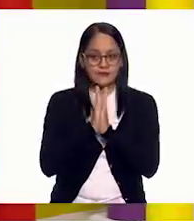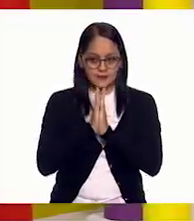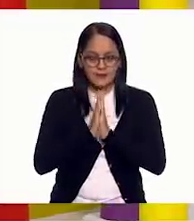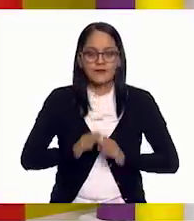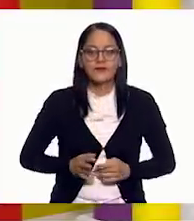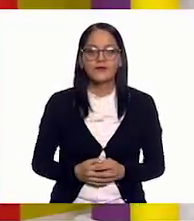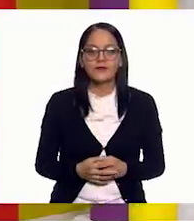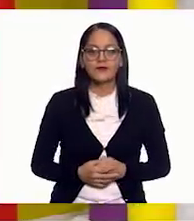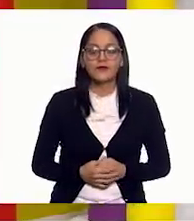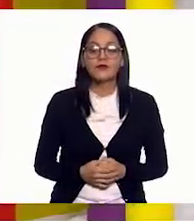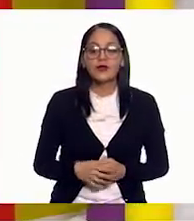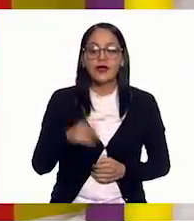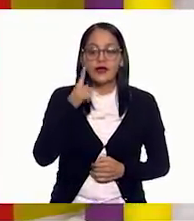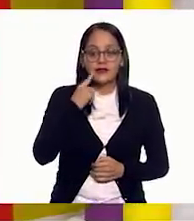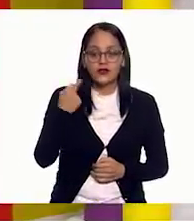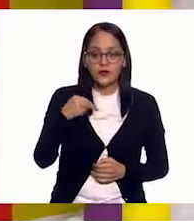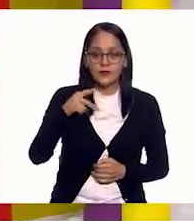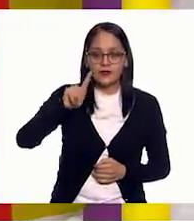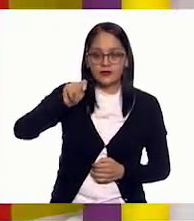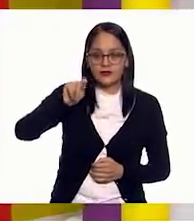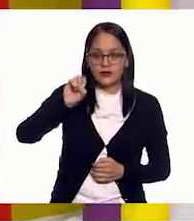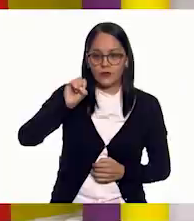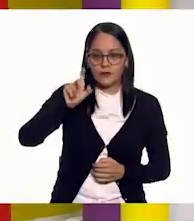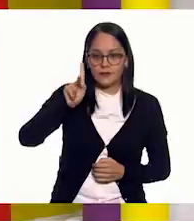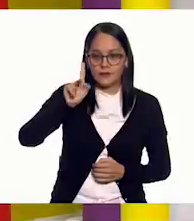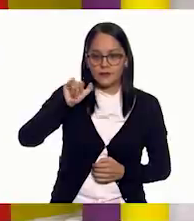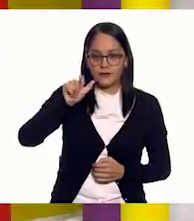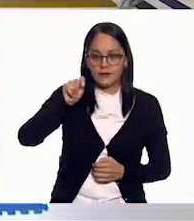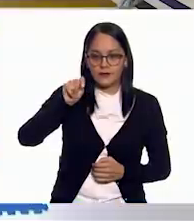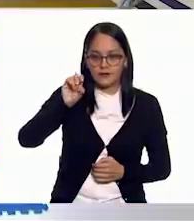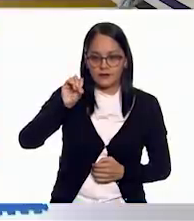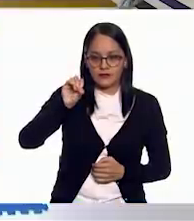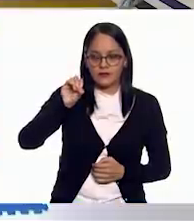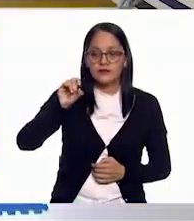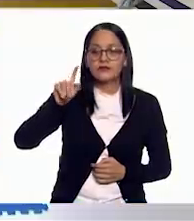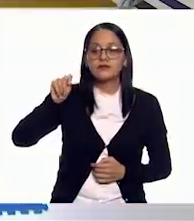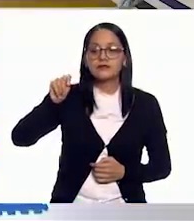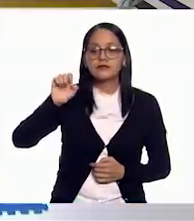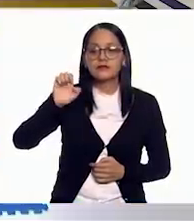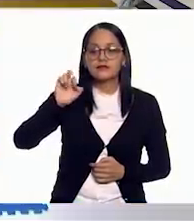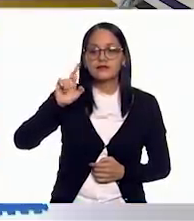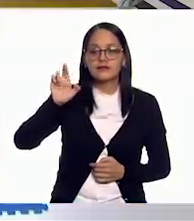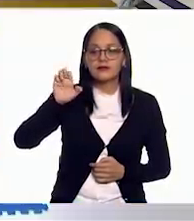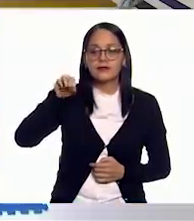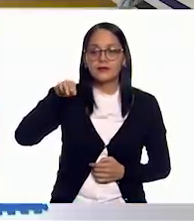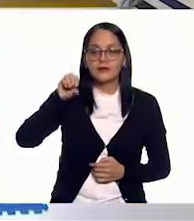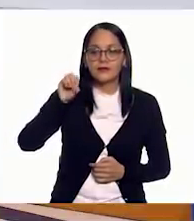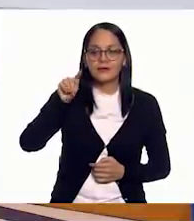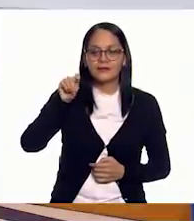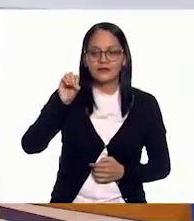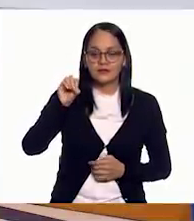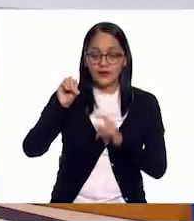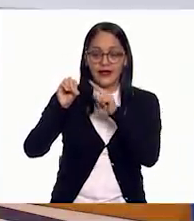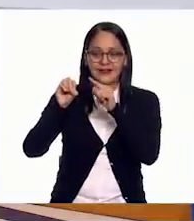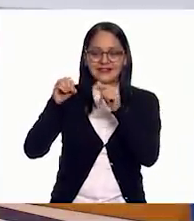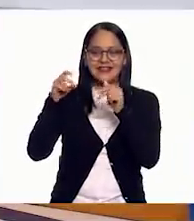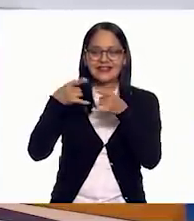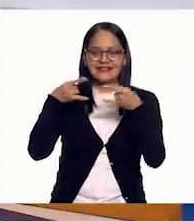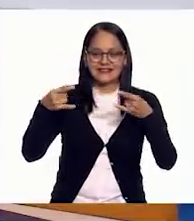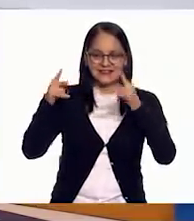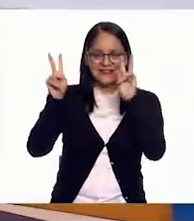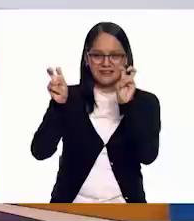Es Topito Terremoto. Es el título de nuestro cuento. ¿Cómo? Topito